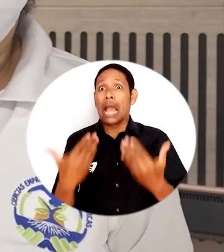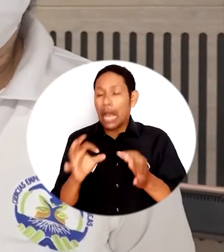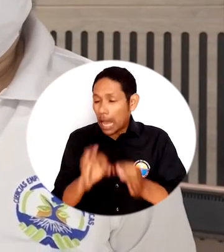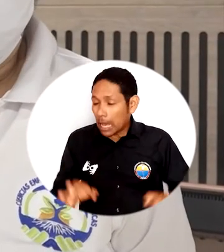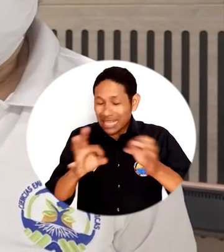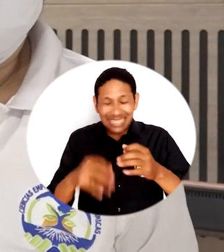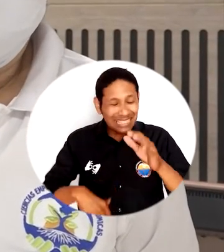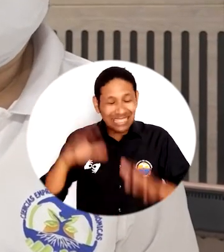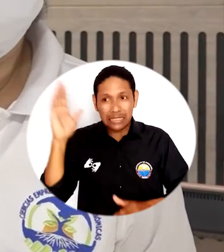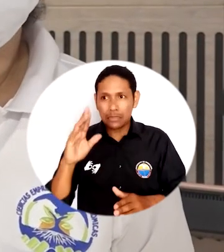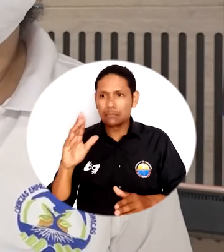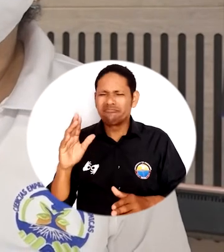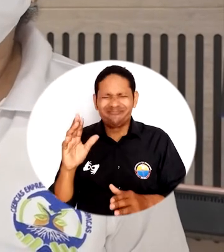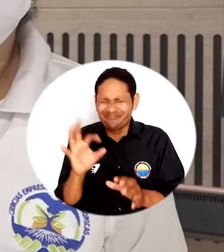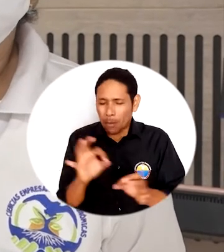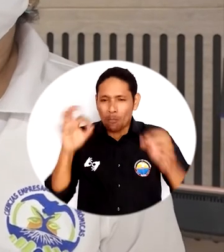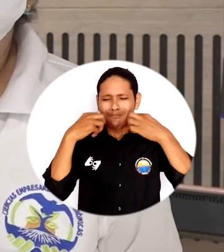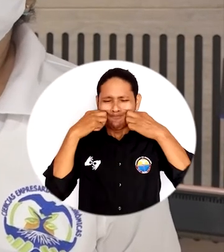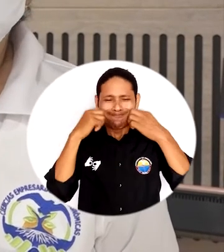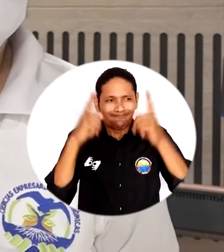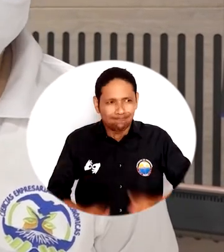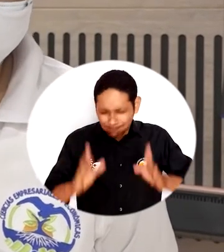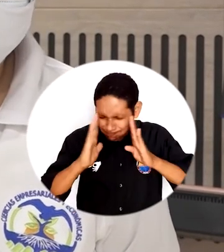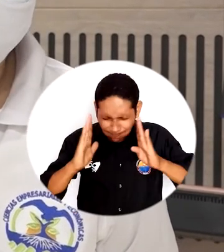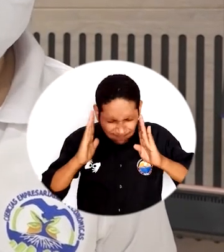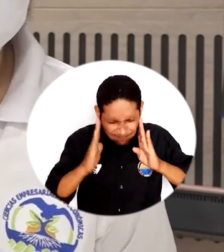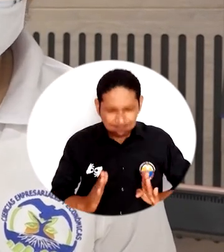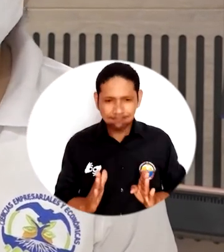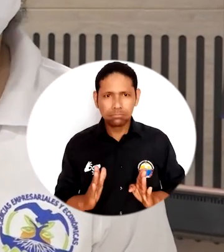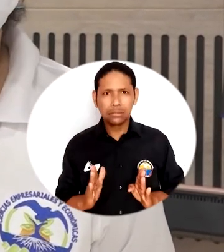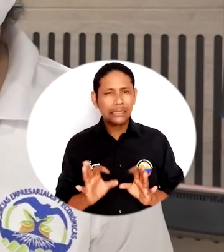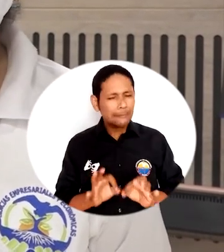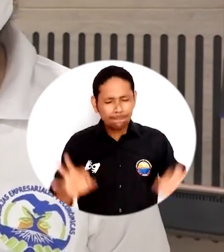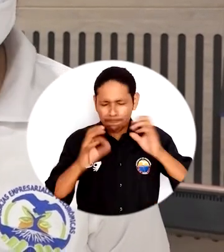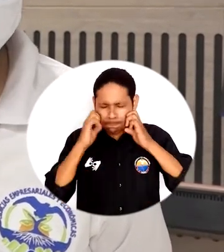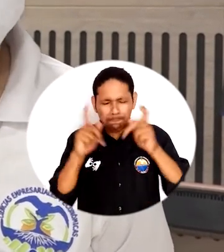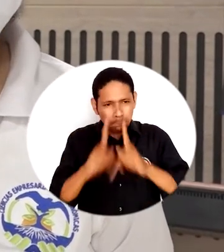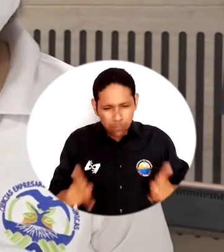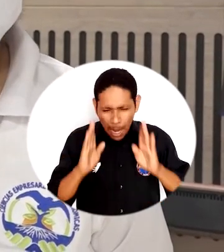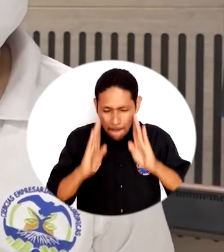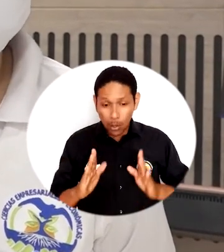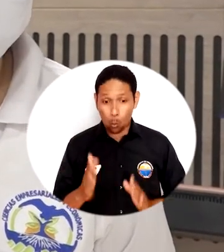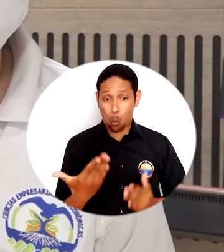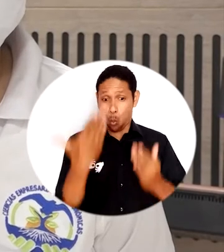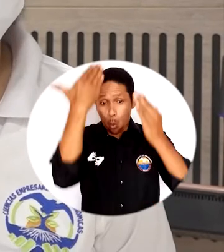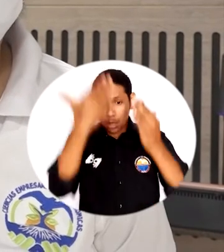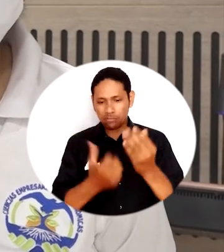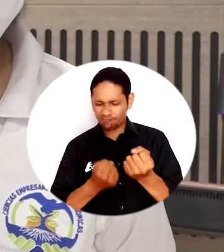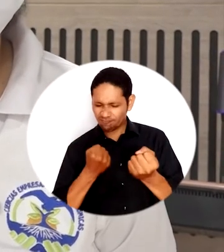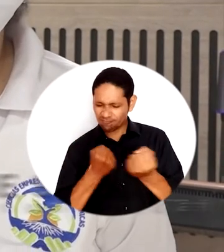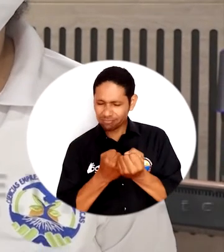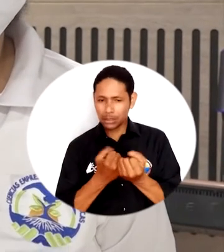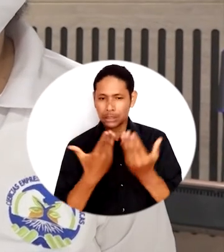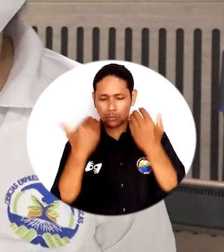que privilegiamos lo que es el sentido humano, la persona, ese reconocimiento y ese